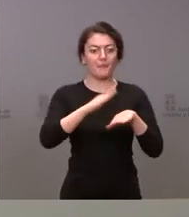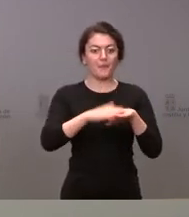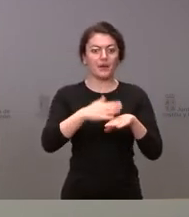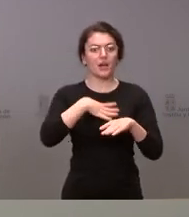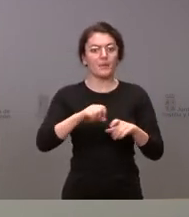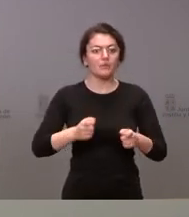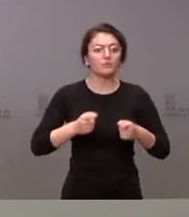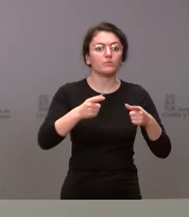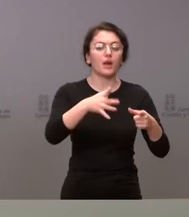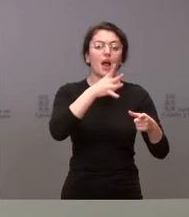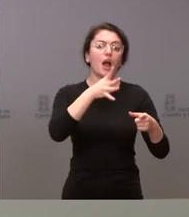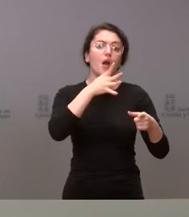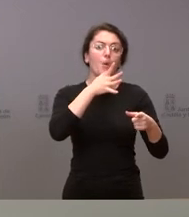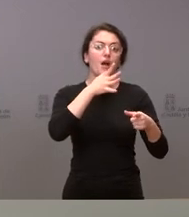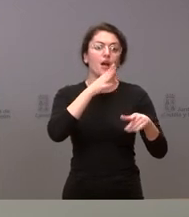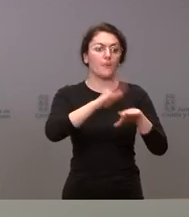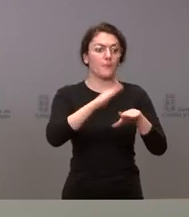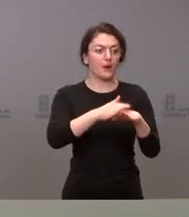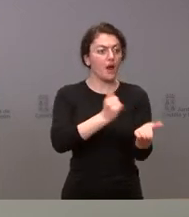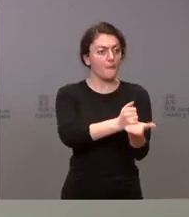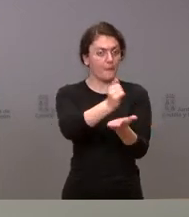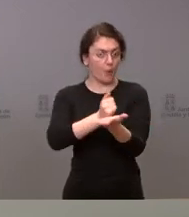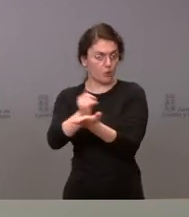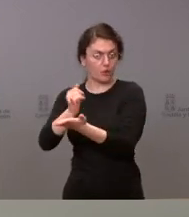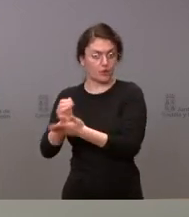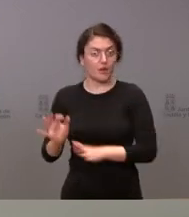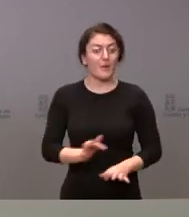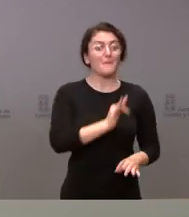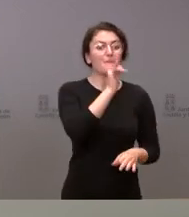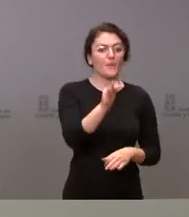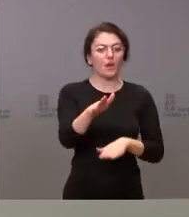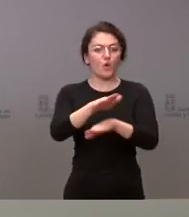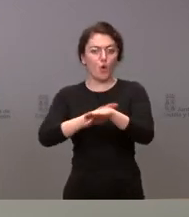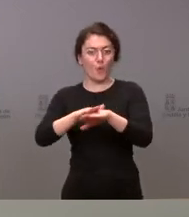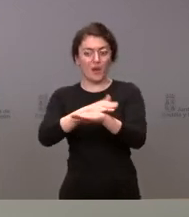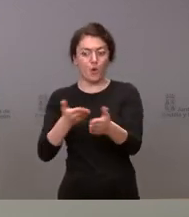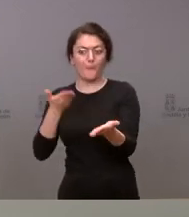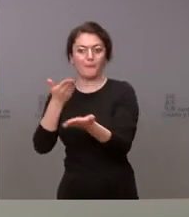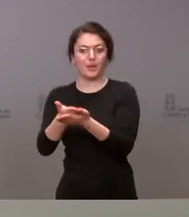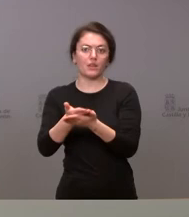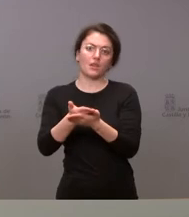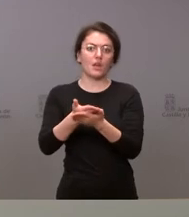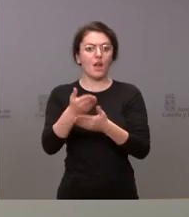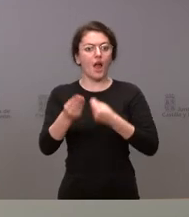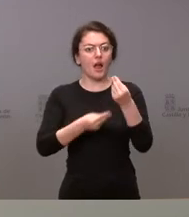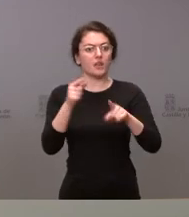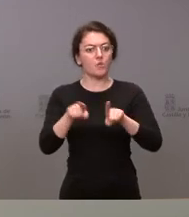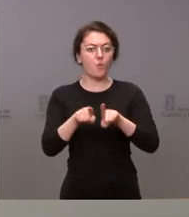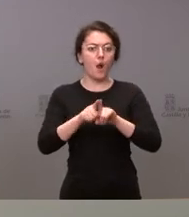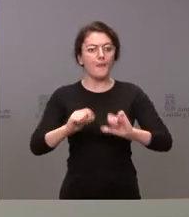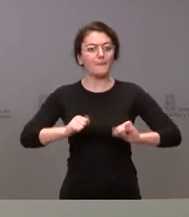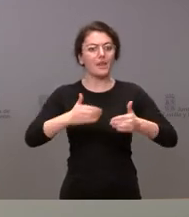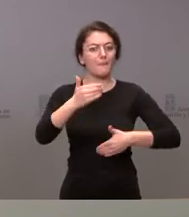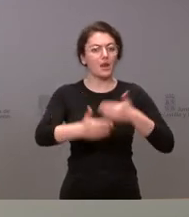y salvar las cosechas y en segundo lugar lógicamente al gobierno poner en marcha todos los mecanismos posibles para compensar esta